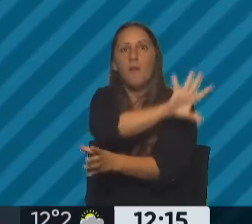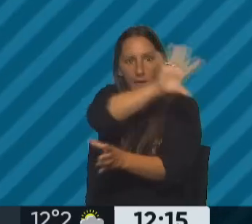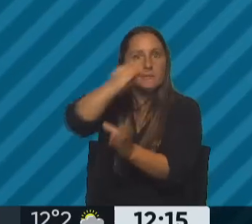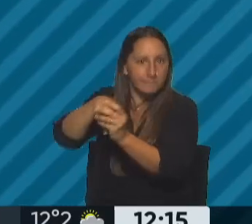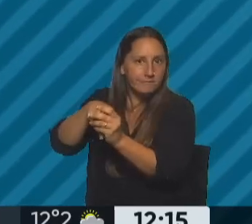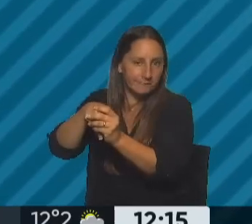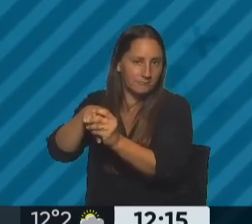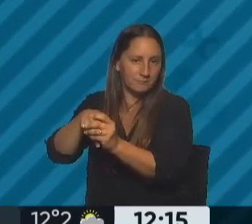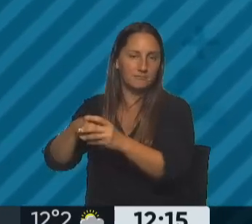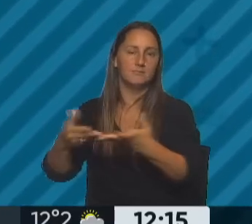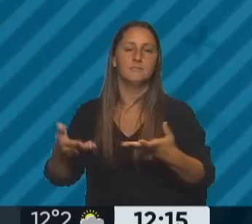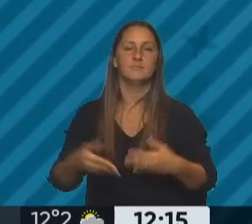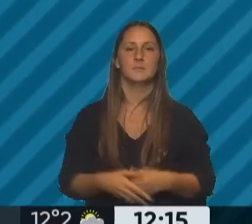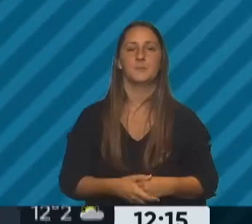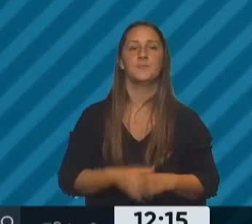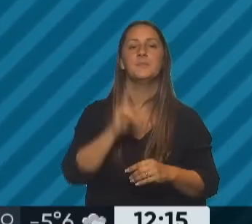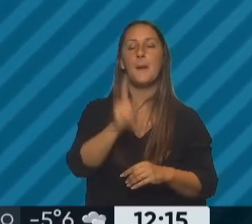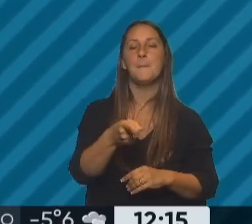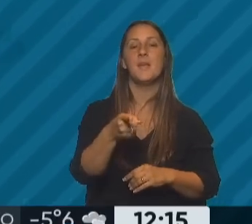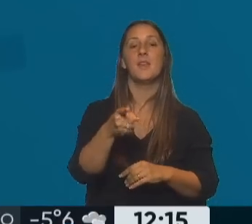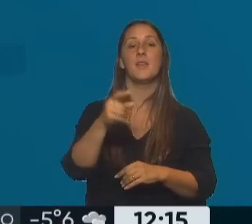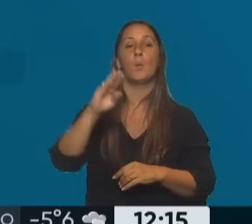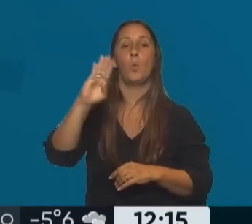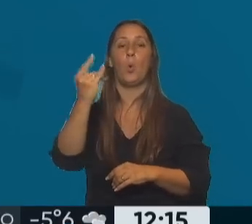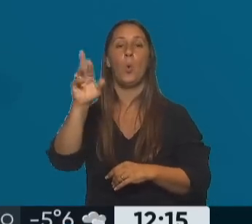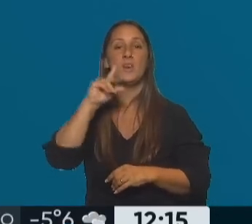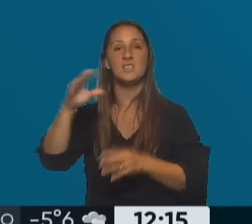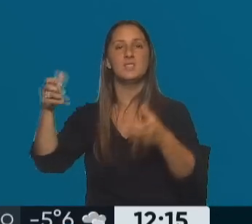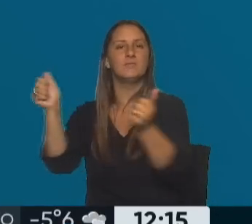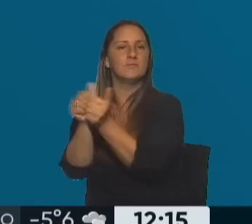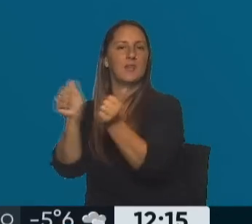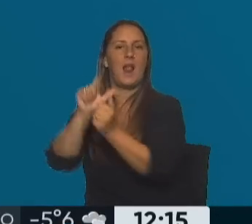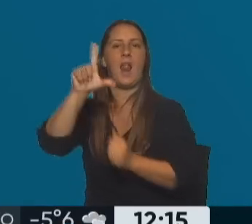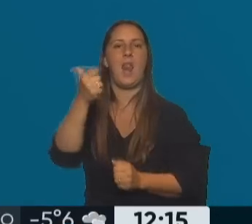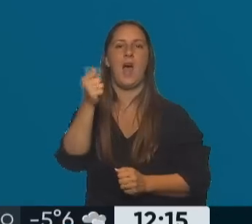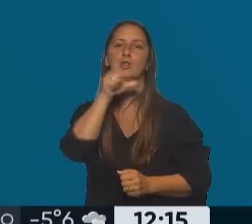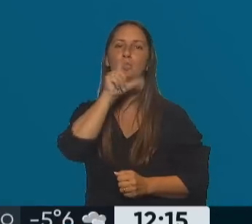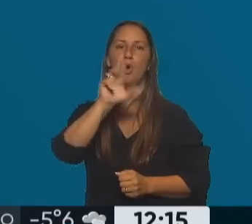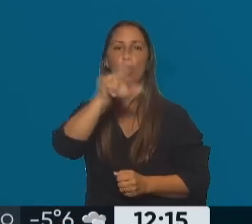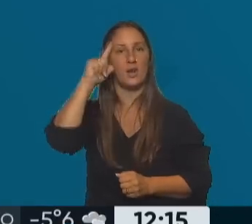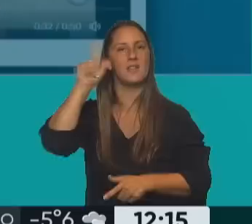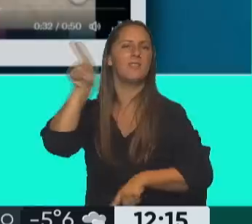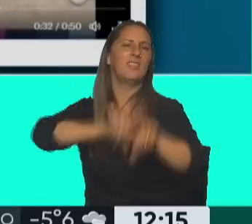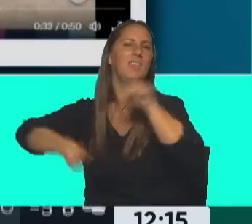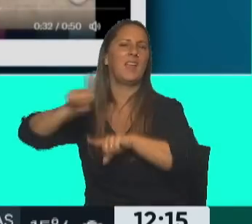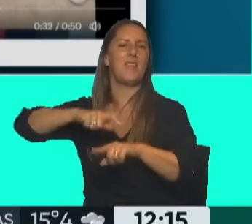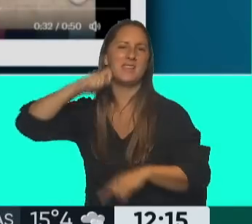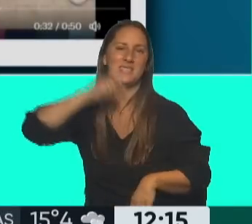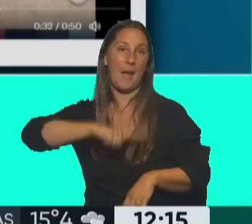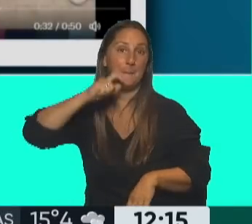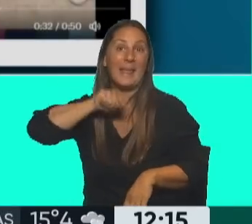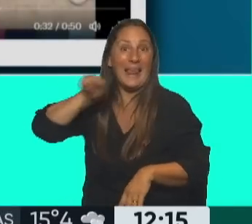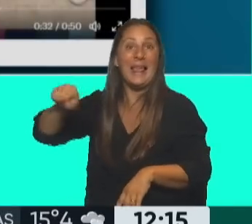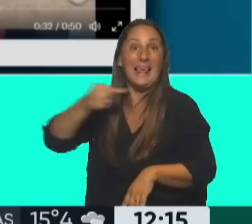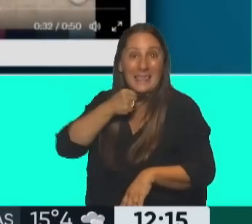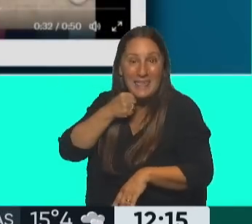el jefe de gobierno porteño. Y además acompañada por Joaquín de la Torre, el dirigente de San Miguel, que es... Que tiene aspiraciones